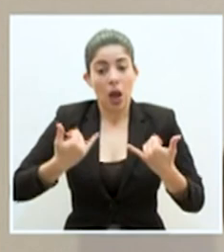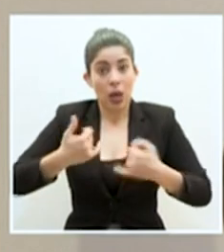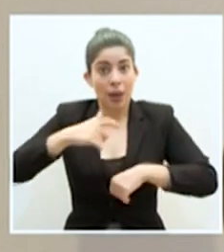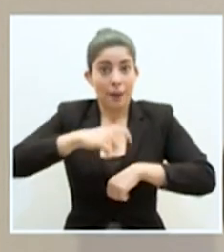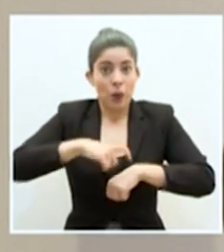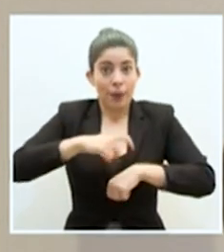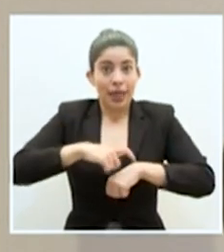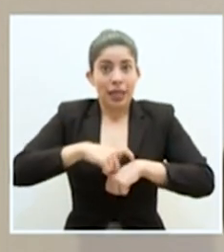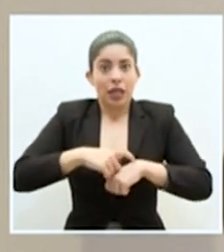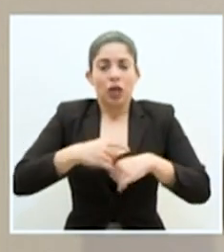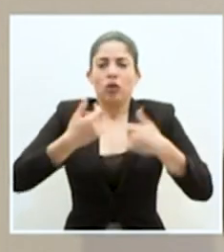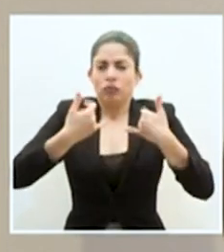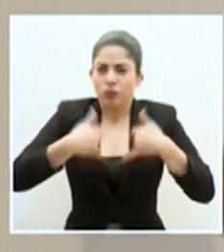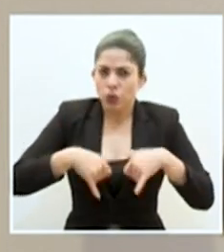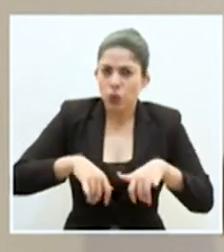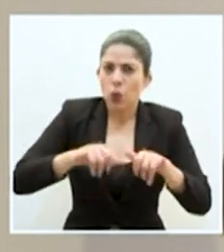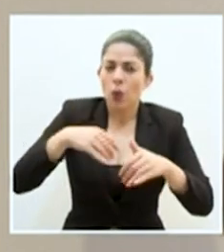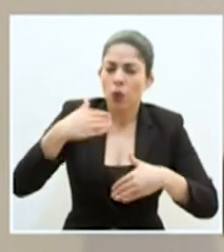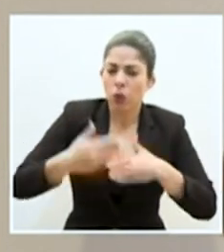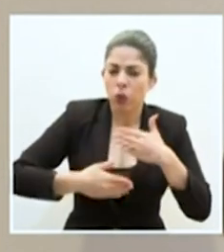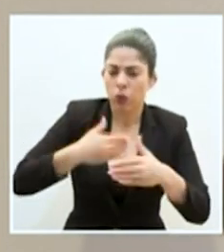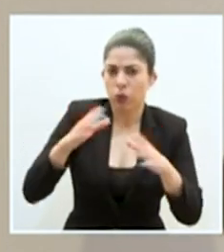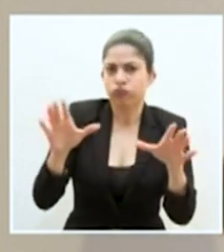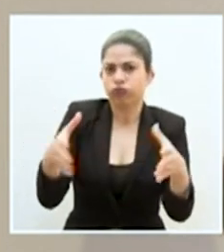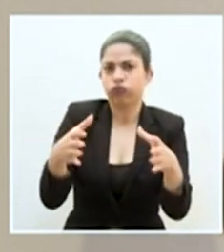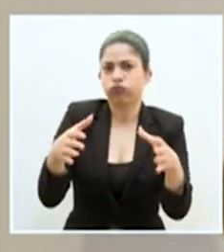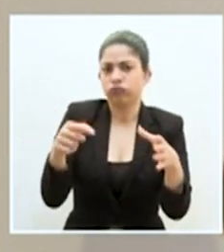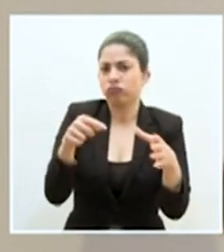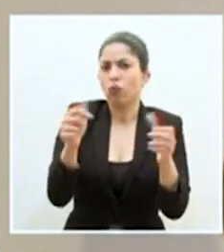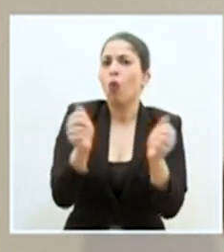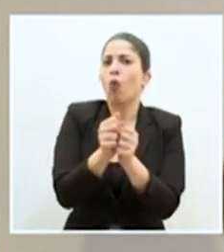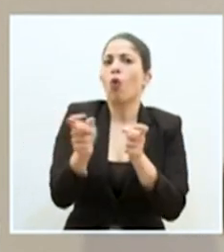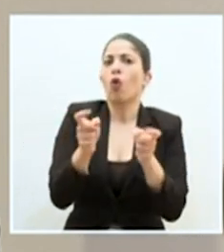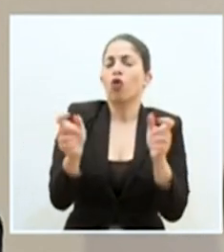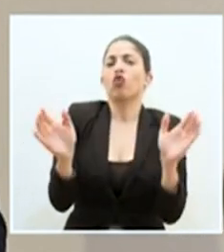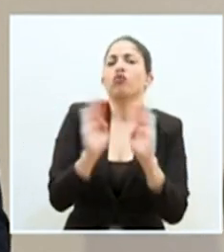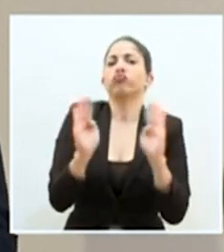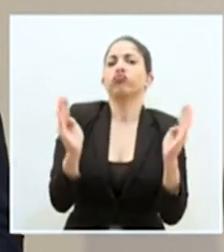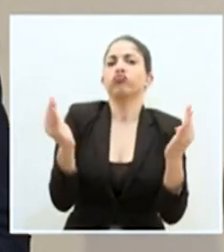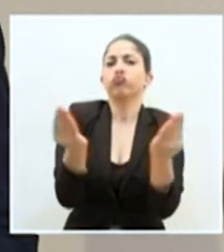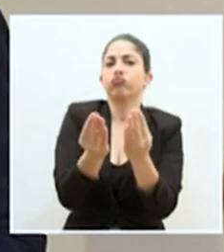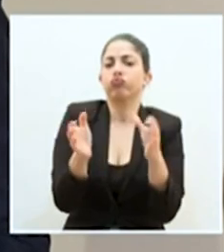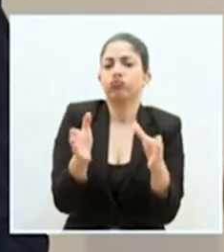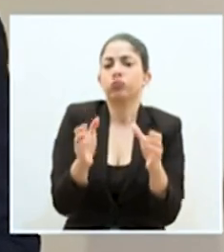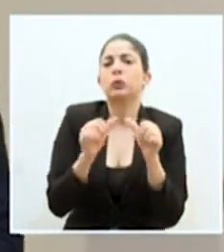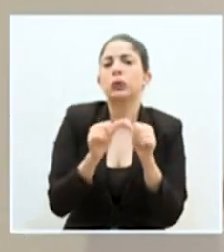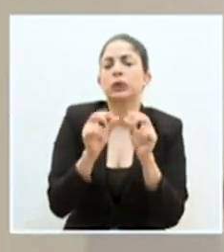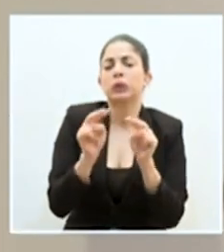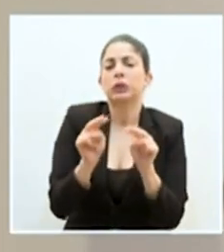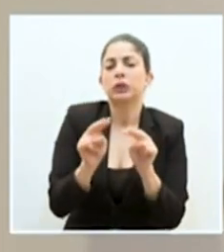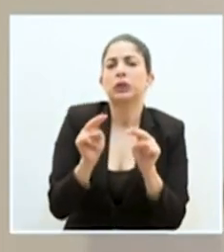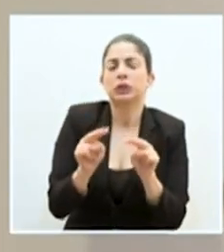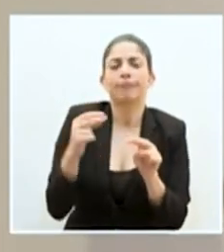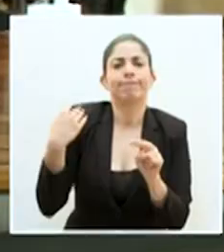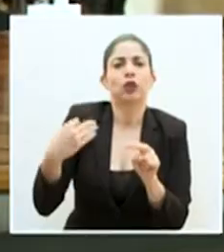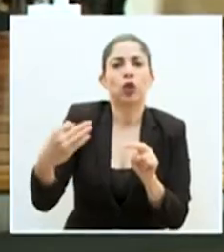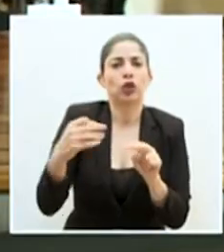está en una situación de clúster controlado y seguimos en esa dinámica siguiendo el pulso día con día.